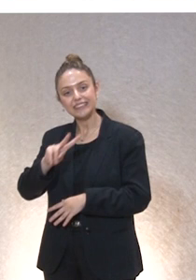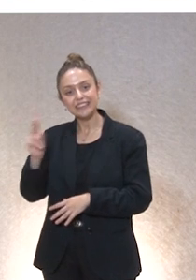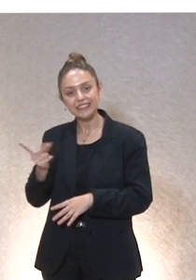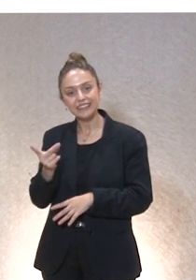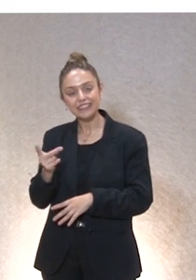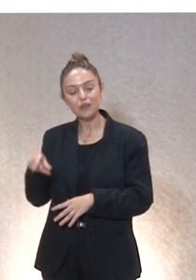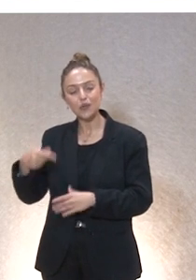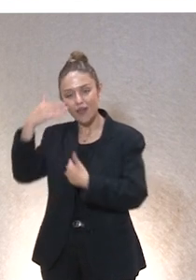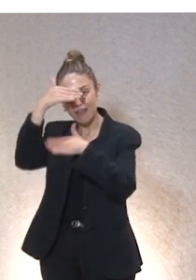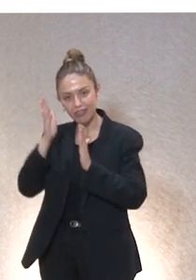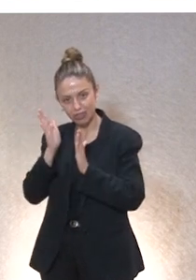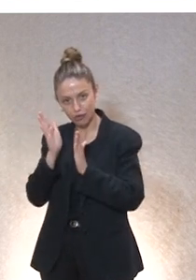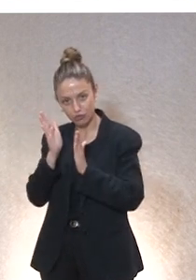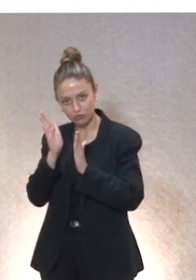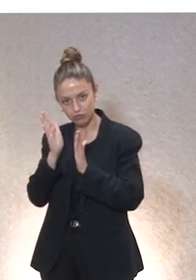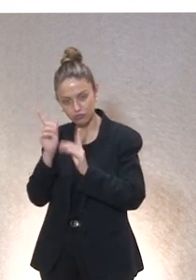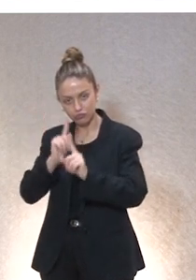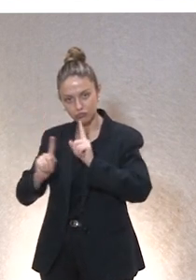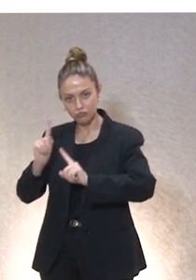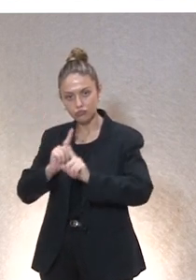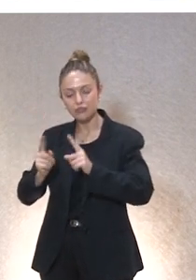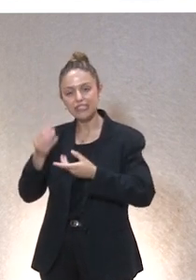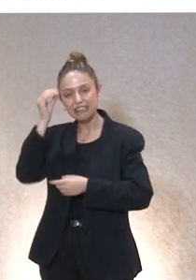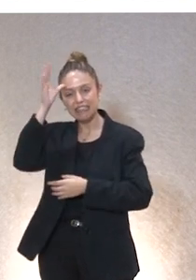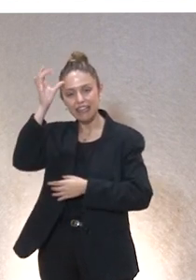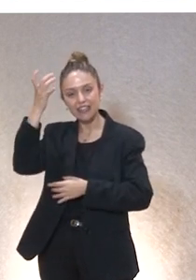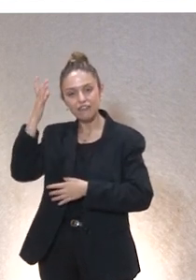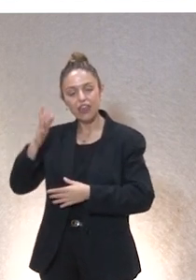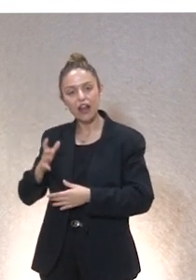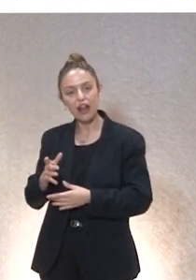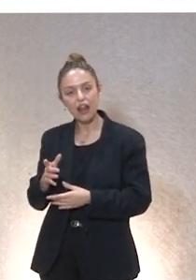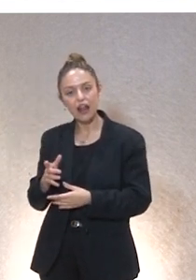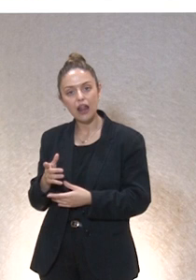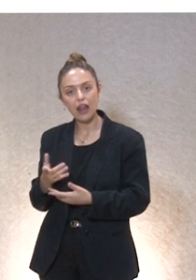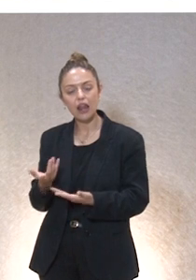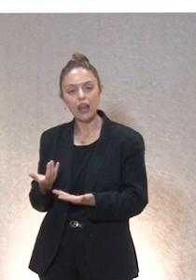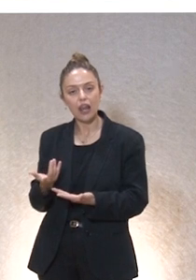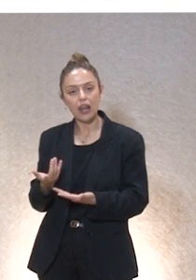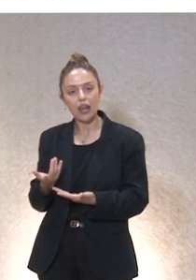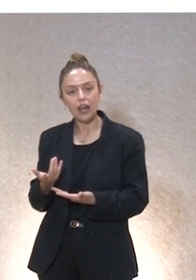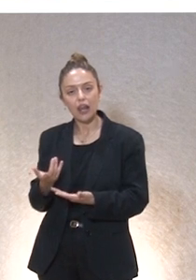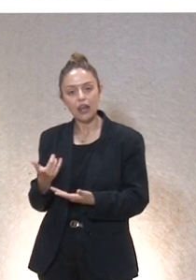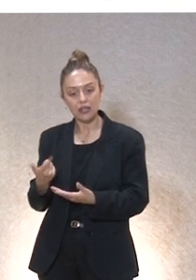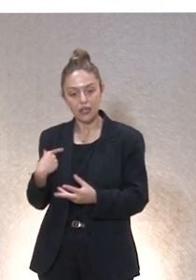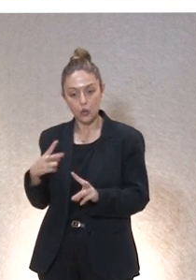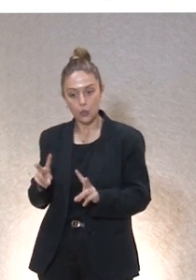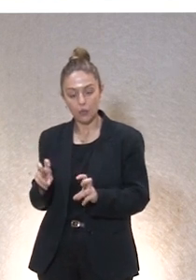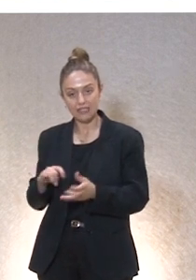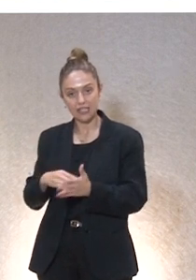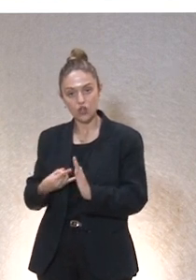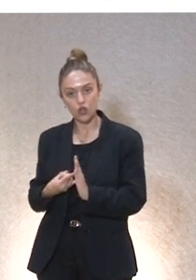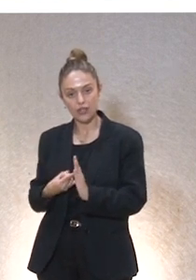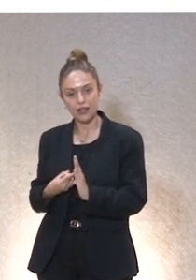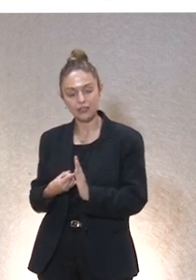problema de la atención. La inteligencia artificial y lo que podríamos llamar las nuevas tecnologías